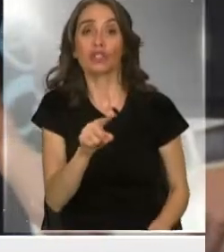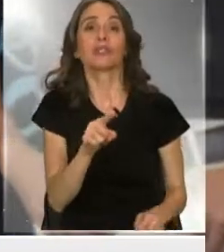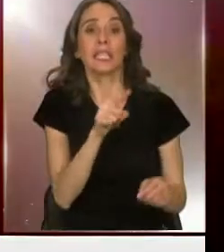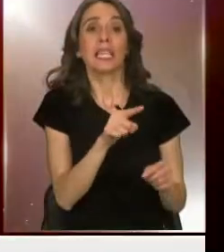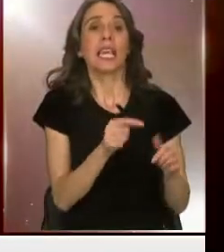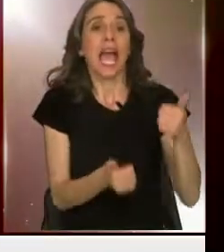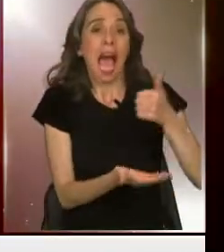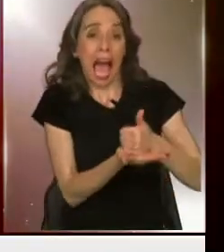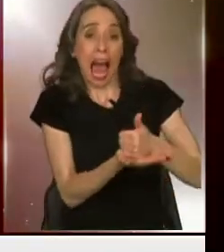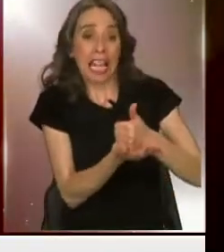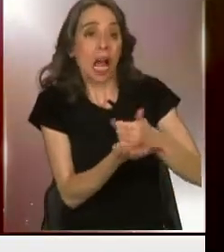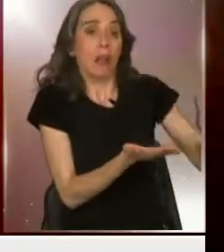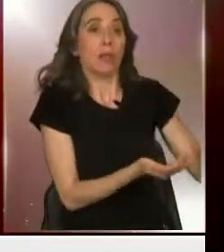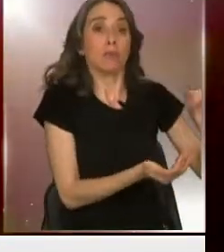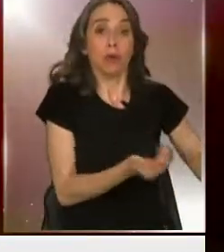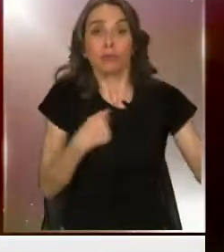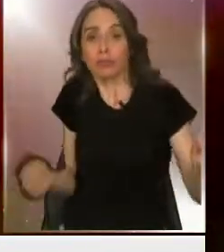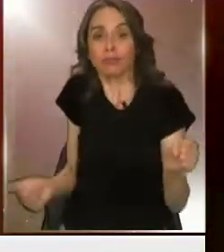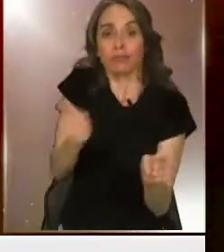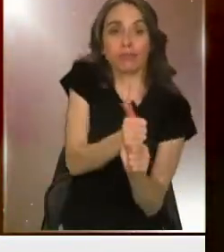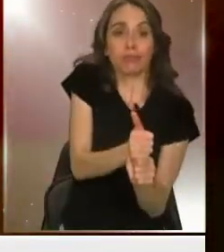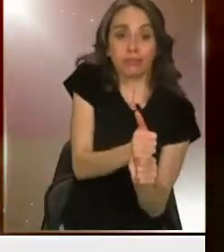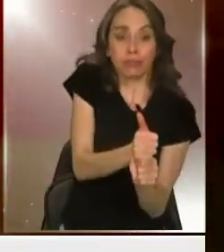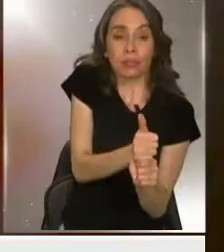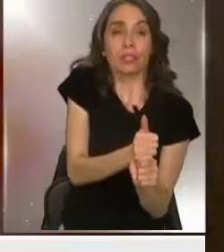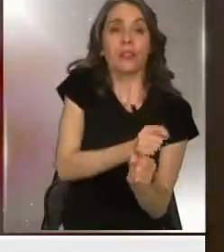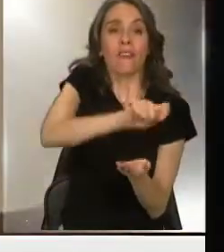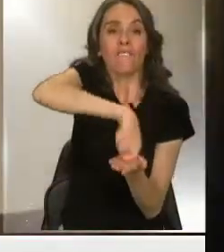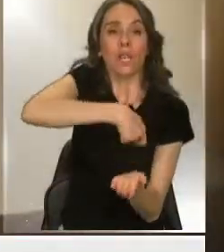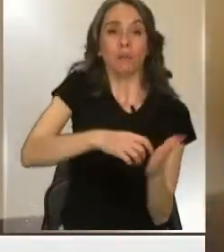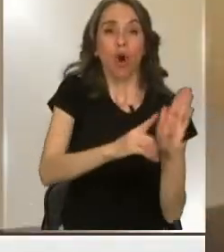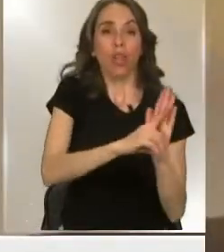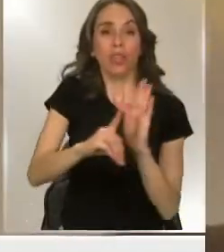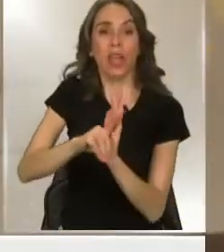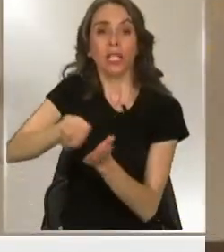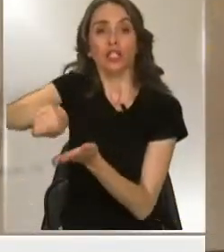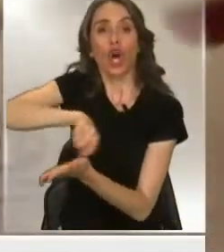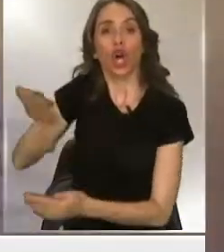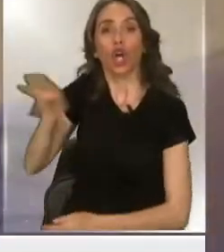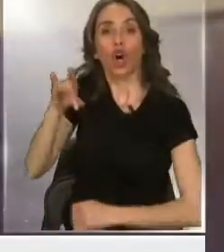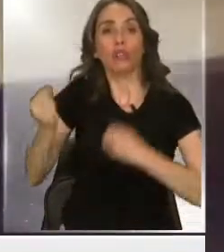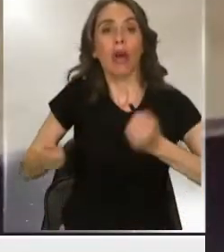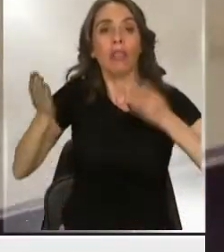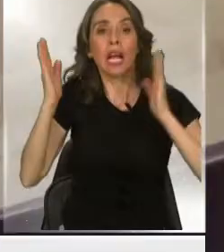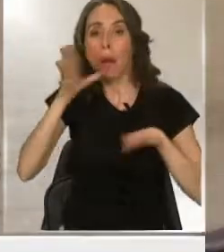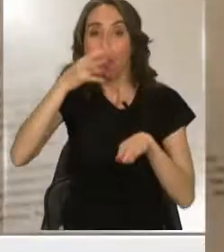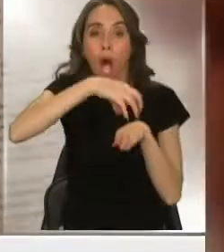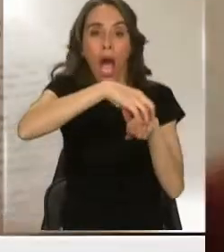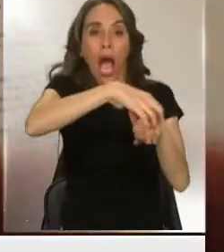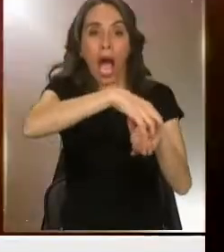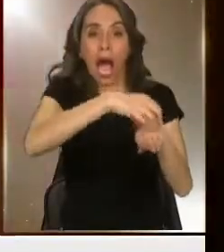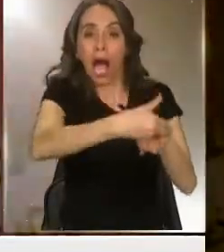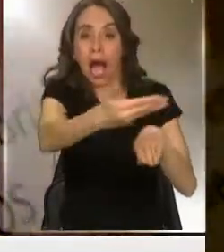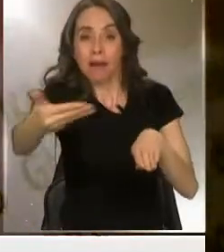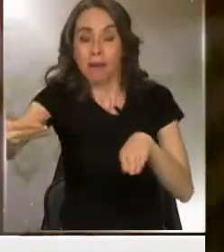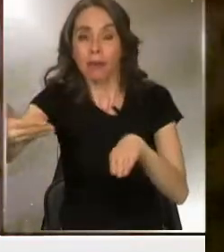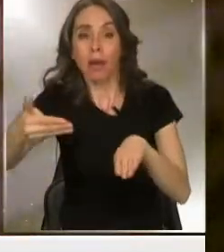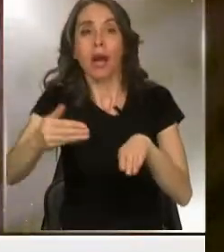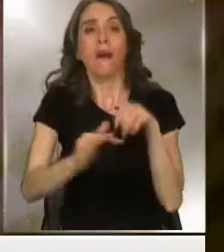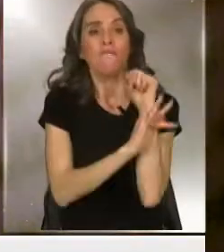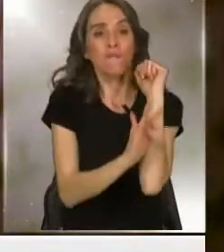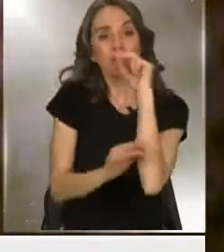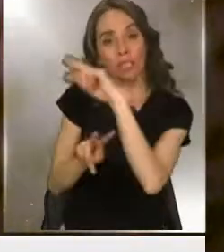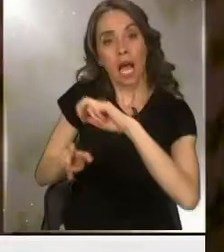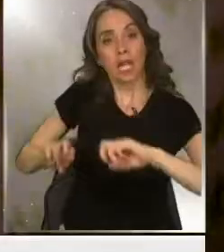subrogante, firmó decretos que autorizaron la contratación de camiones aljibes a través de una empresa que, según la Fiscalía,